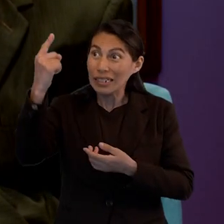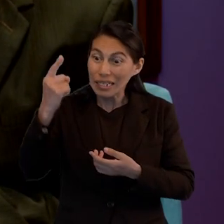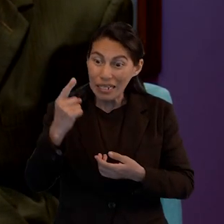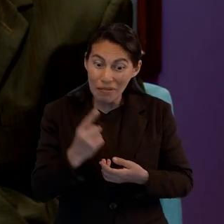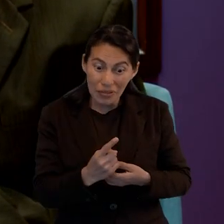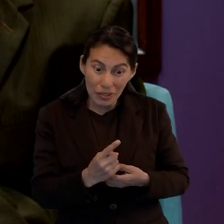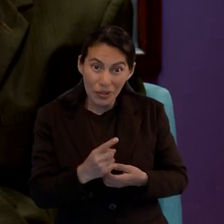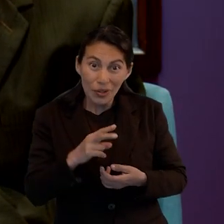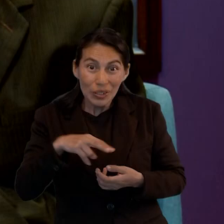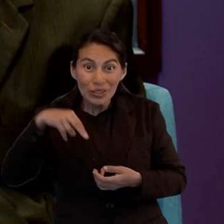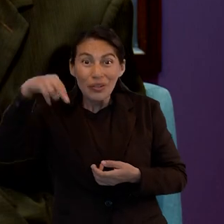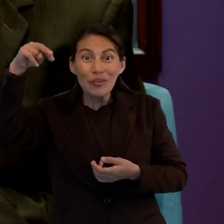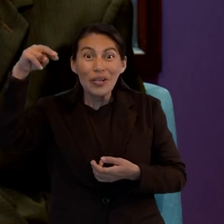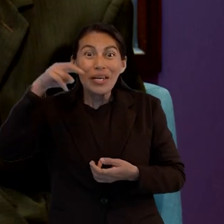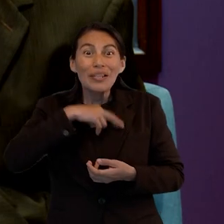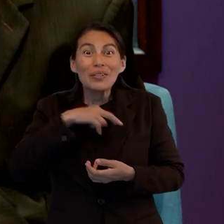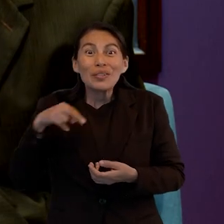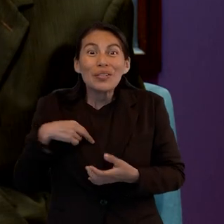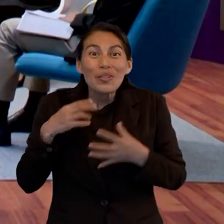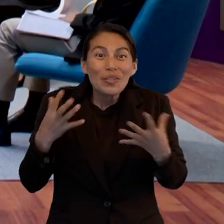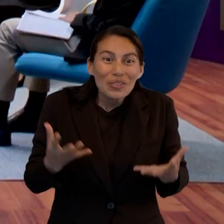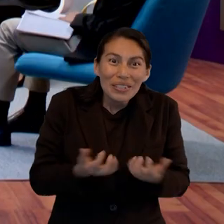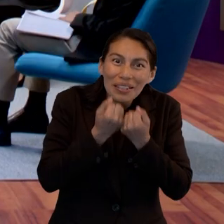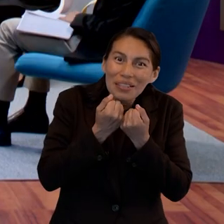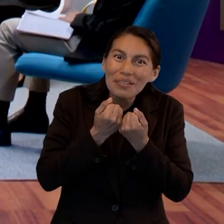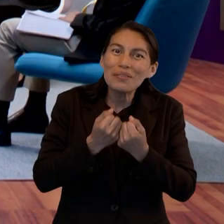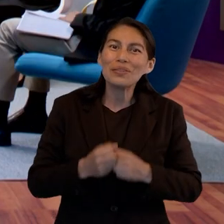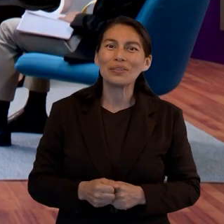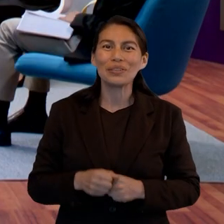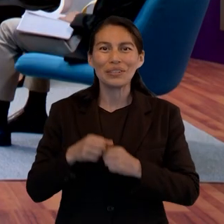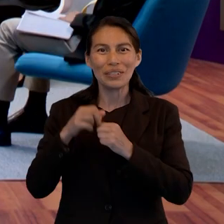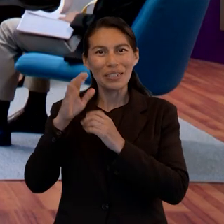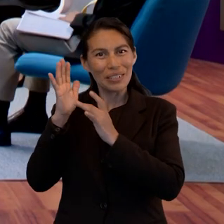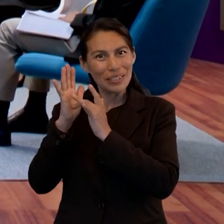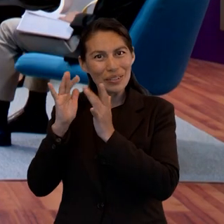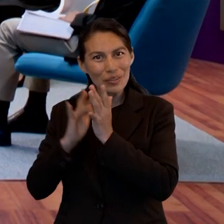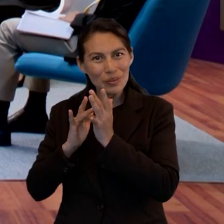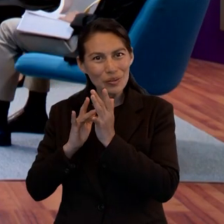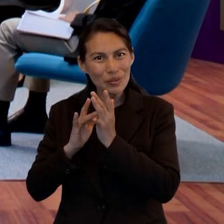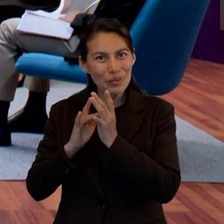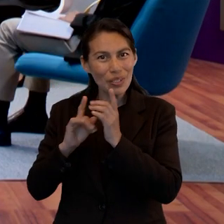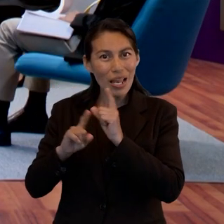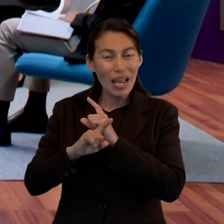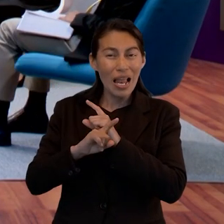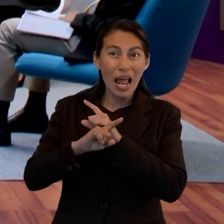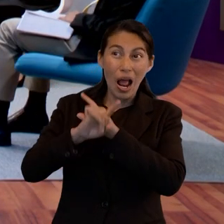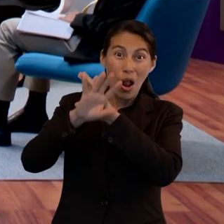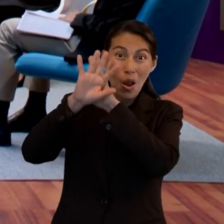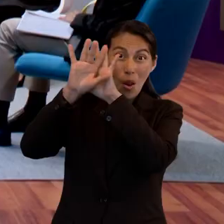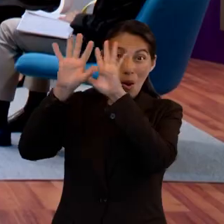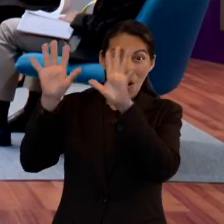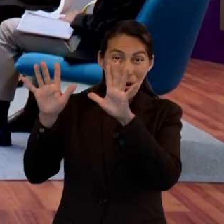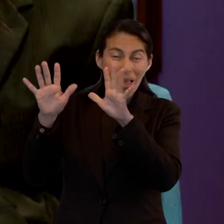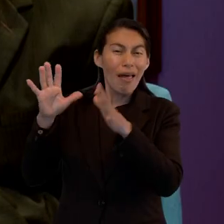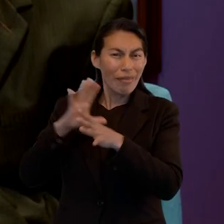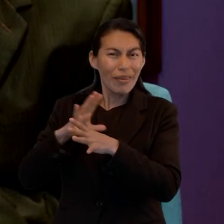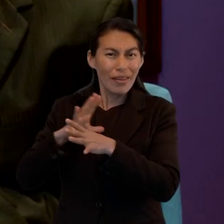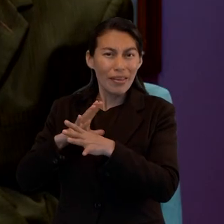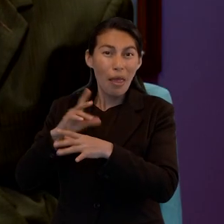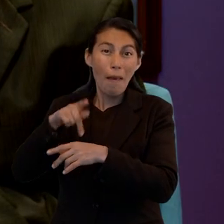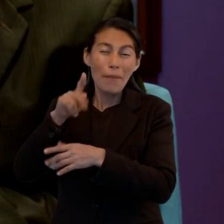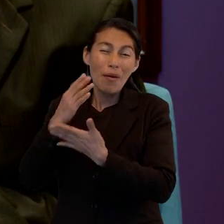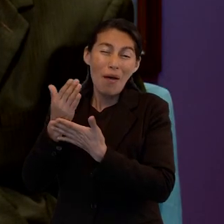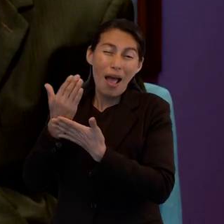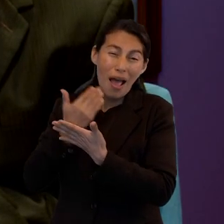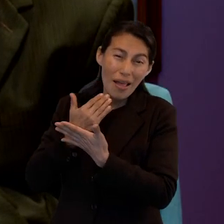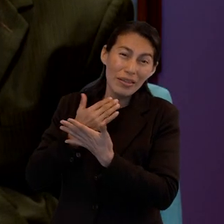Dios lleva a Jesús la gloria a través del sufrimiento, la muerte por todos,